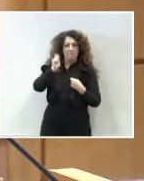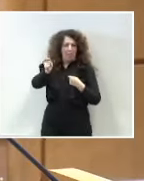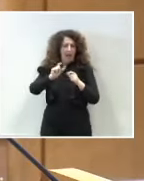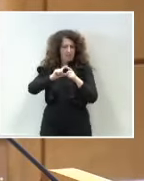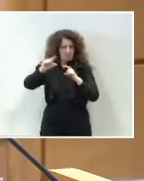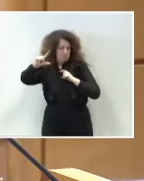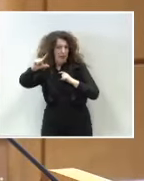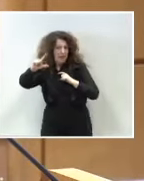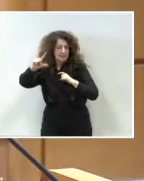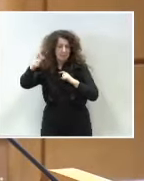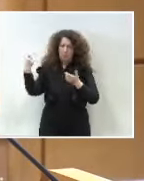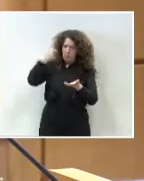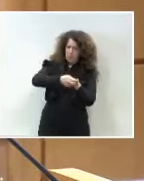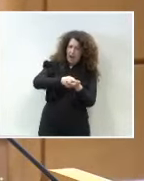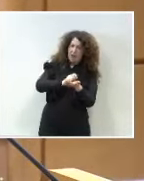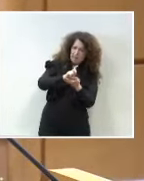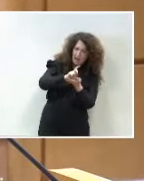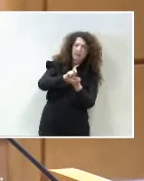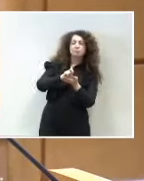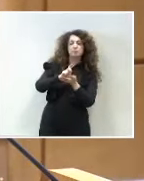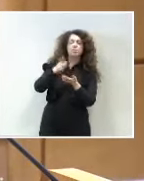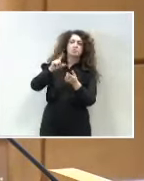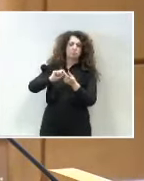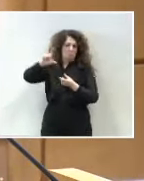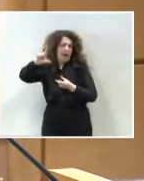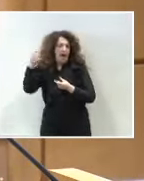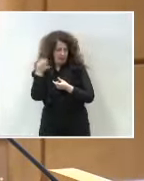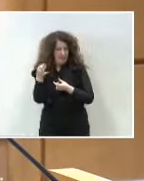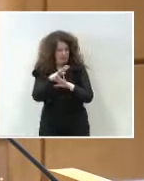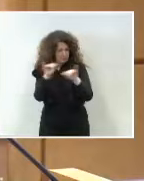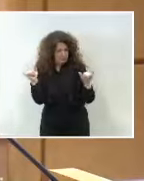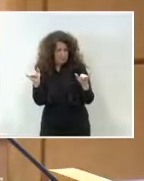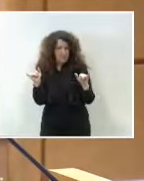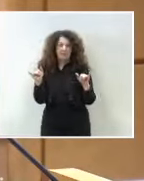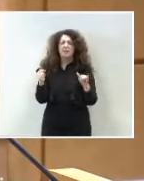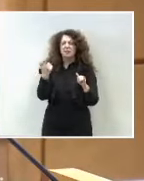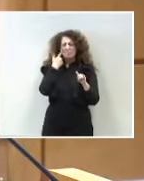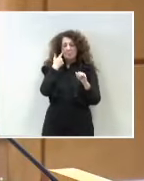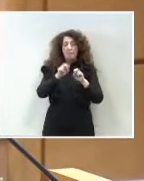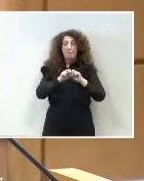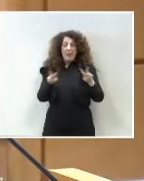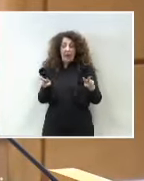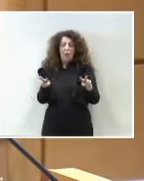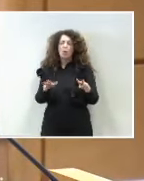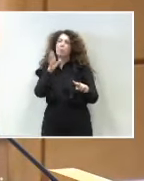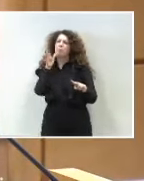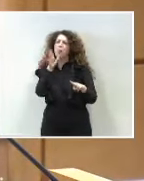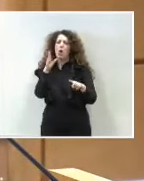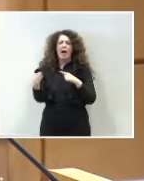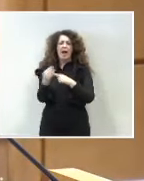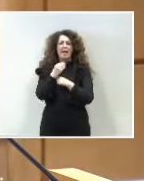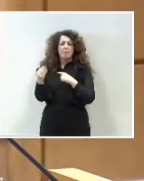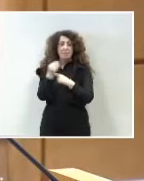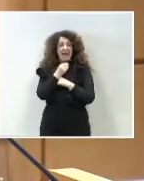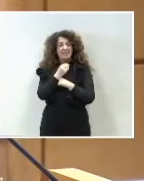Pero, señor presidente, la sensación de agravio se intensifica por la baja ejecución de inversión de